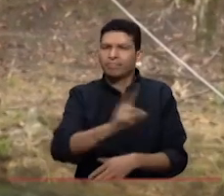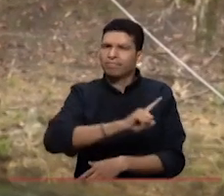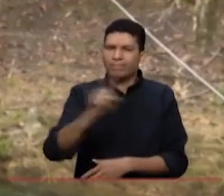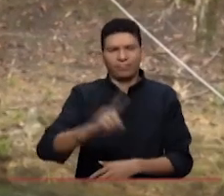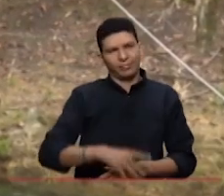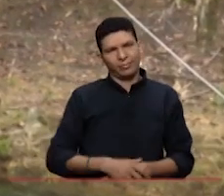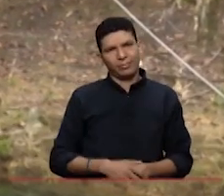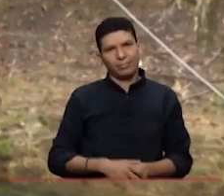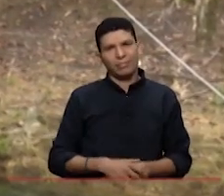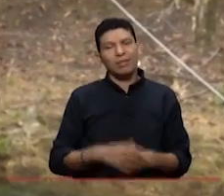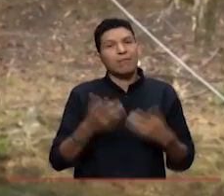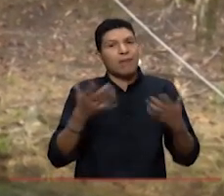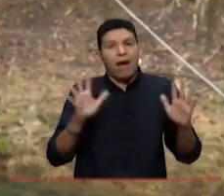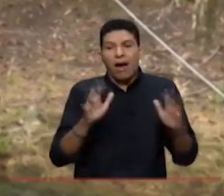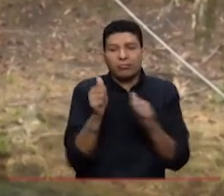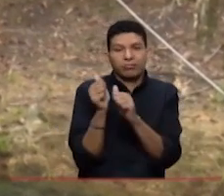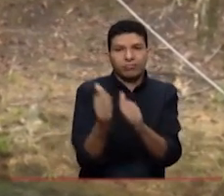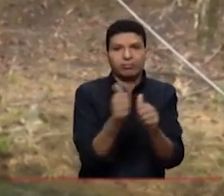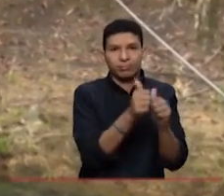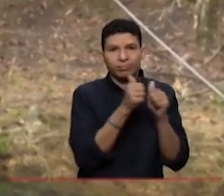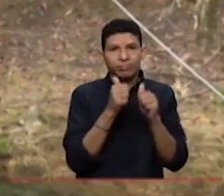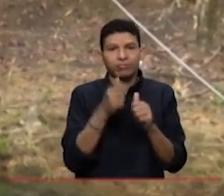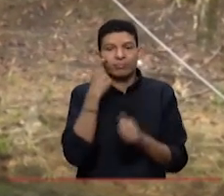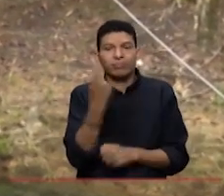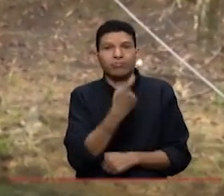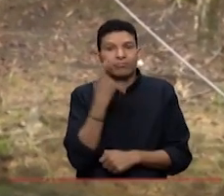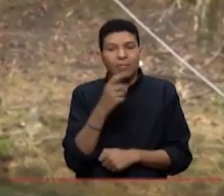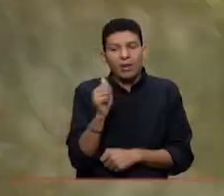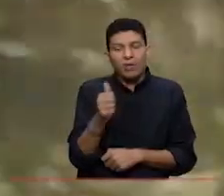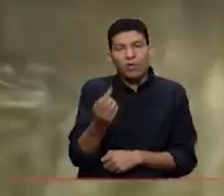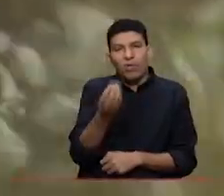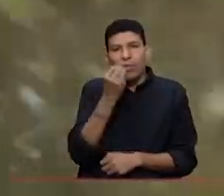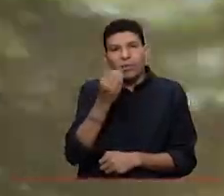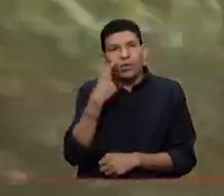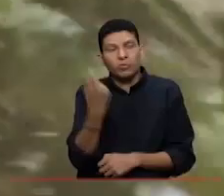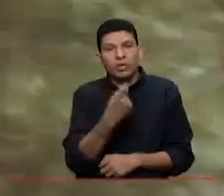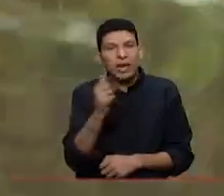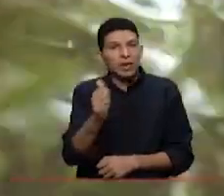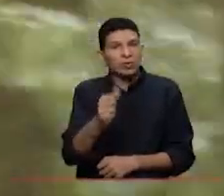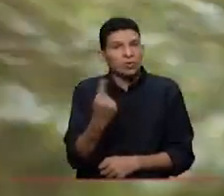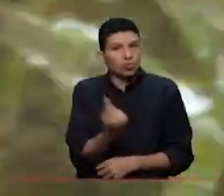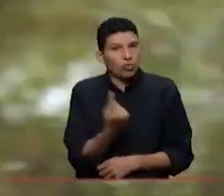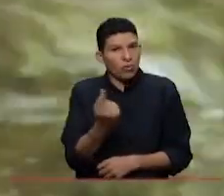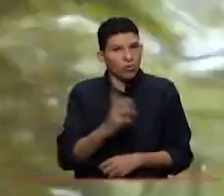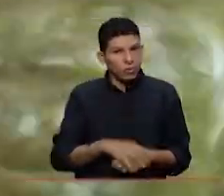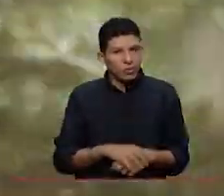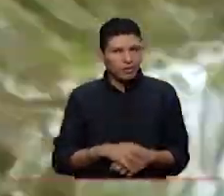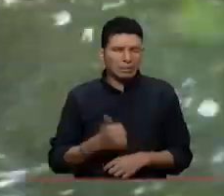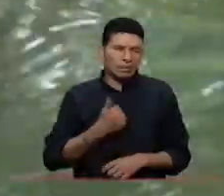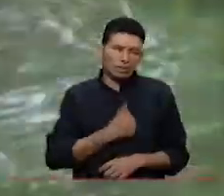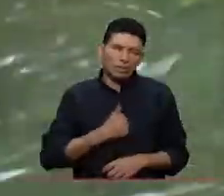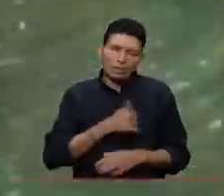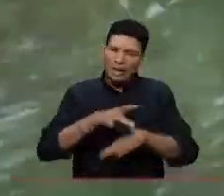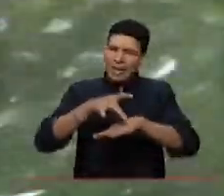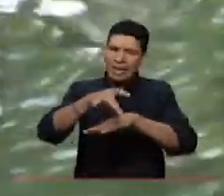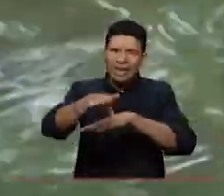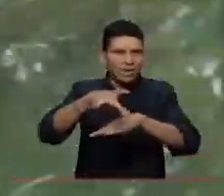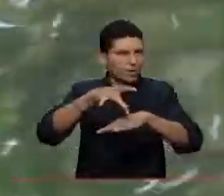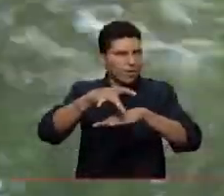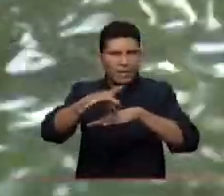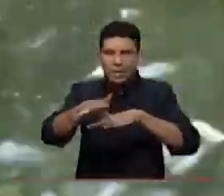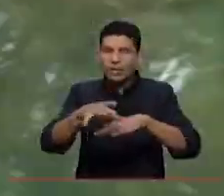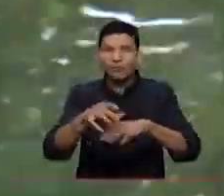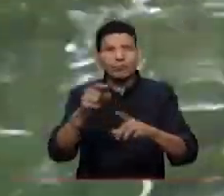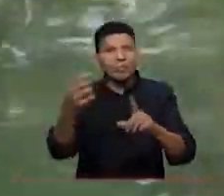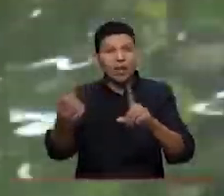están buscando sus recursos, ellos solos, entonces que por favor los dejen tranquilos que ni ellos